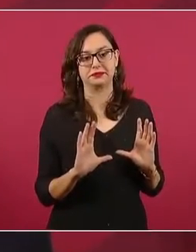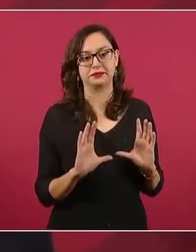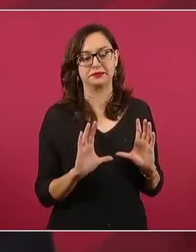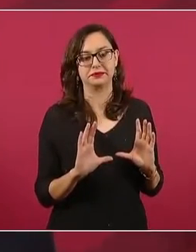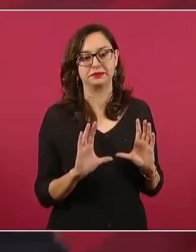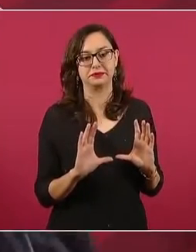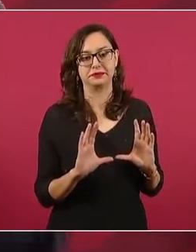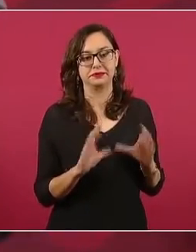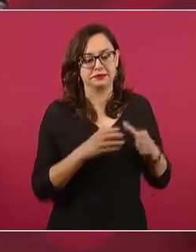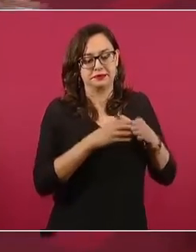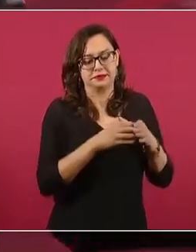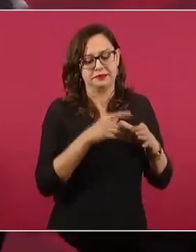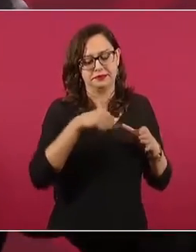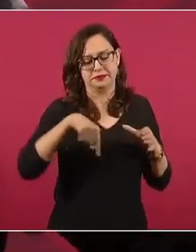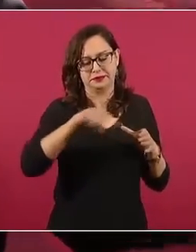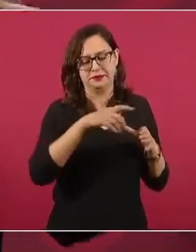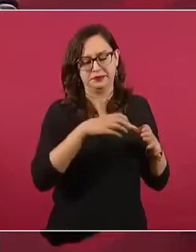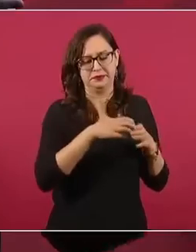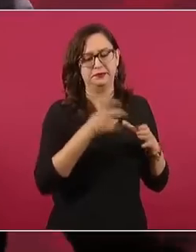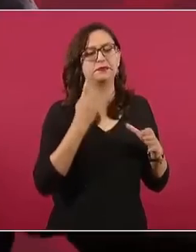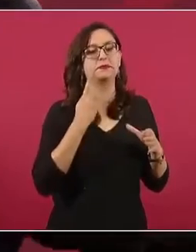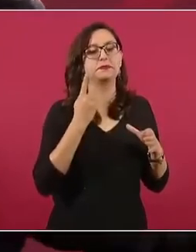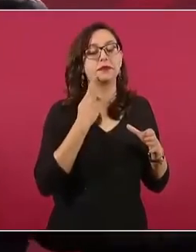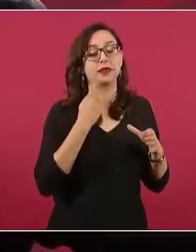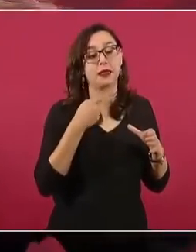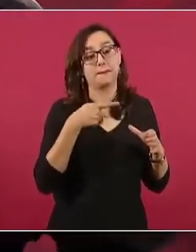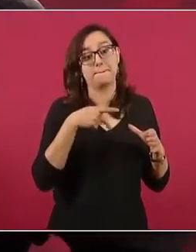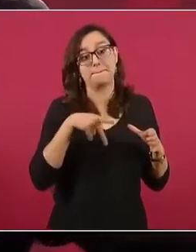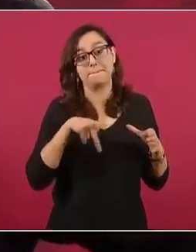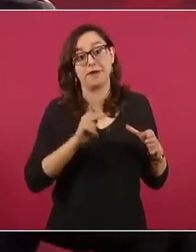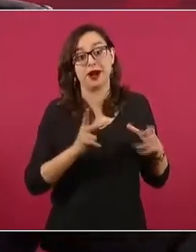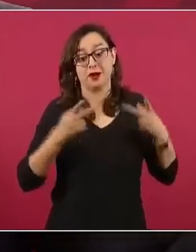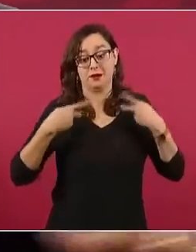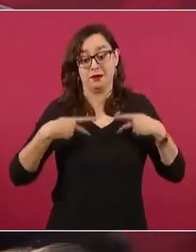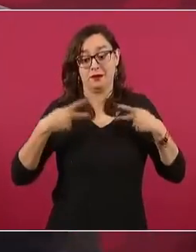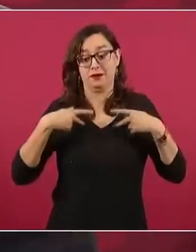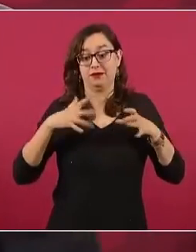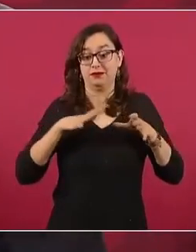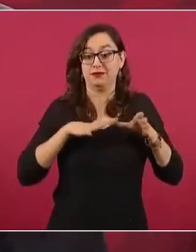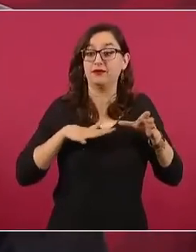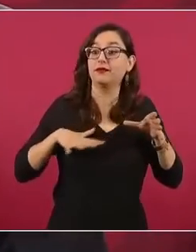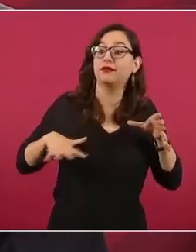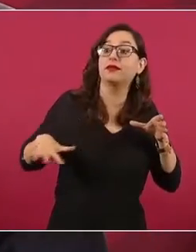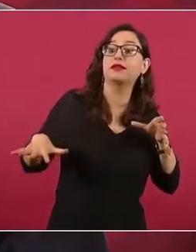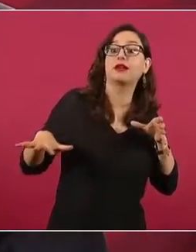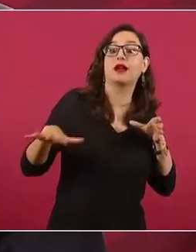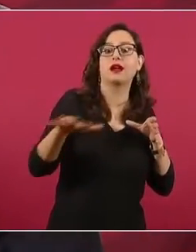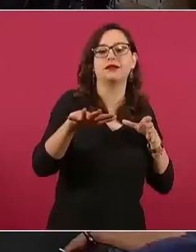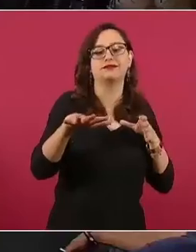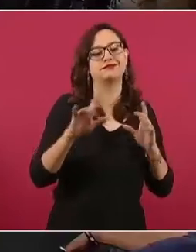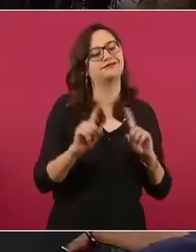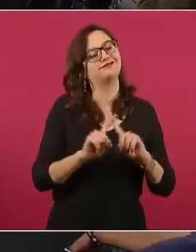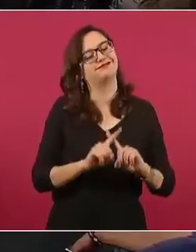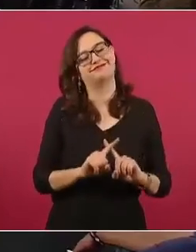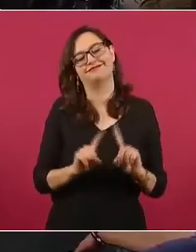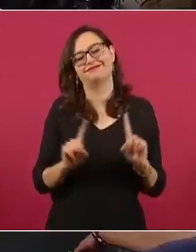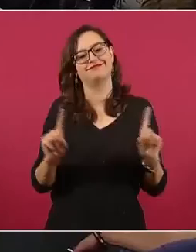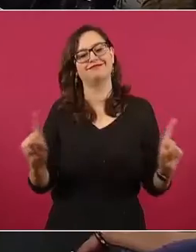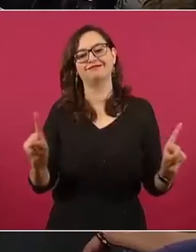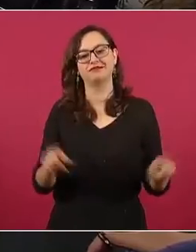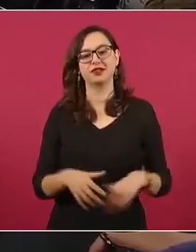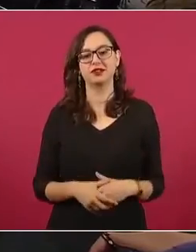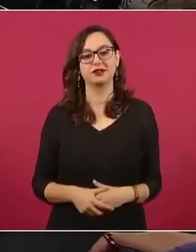y otra cosa son los ciudadanos, el pueblo. Pero antes,